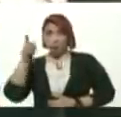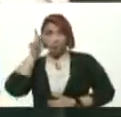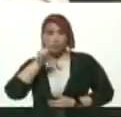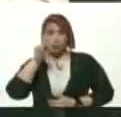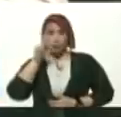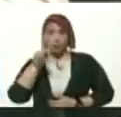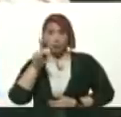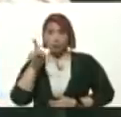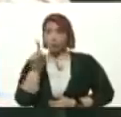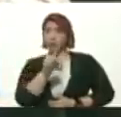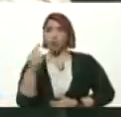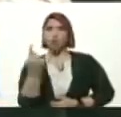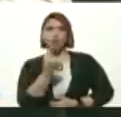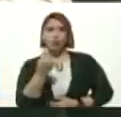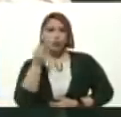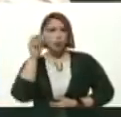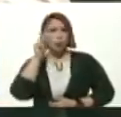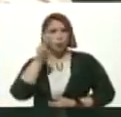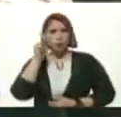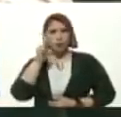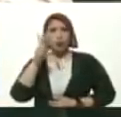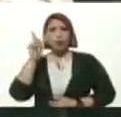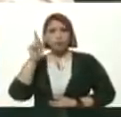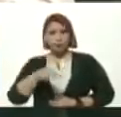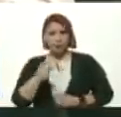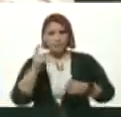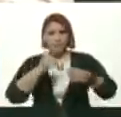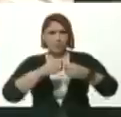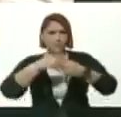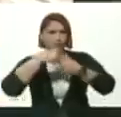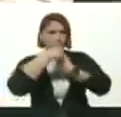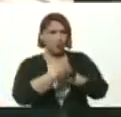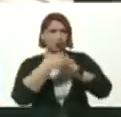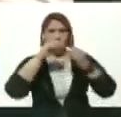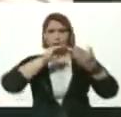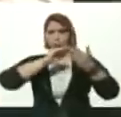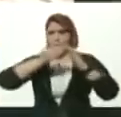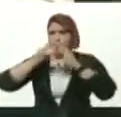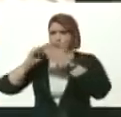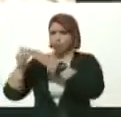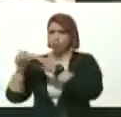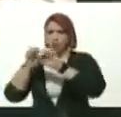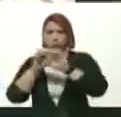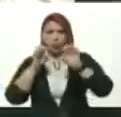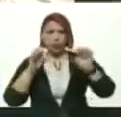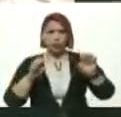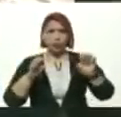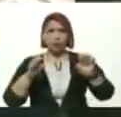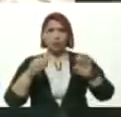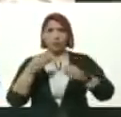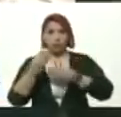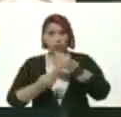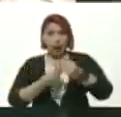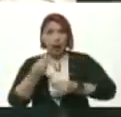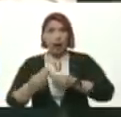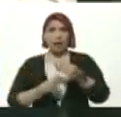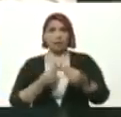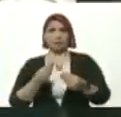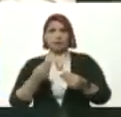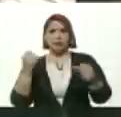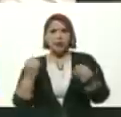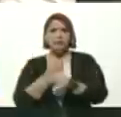Pero no solo Los docentes Involucramos allí A la comunidad Educativa Que hace vida En la institución